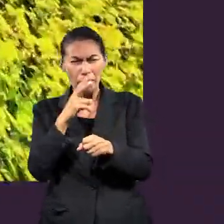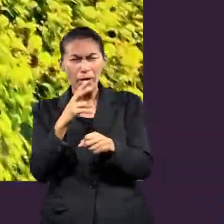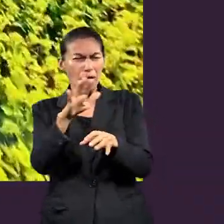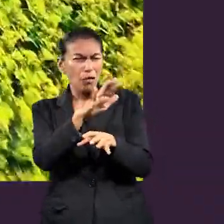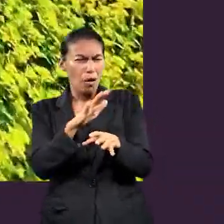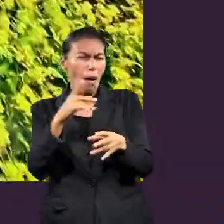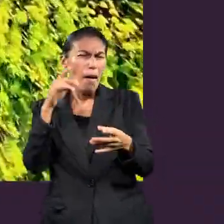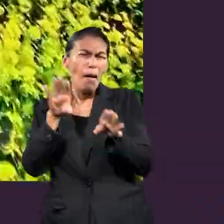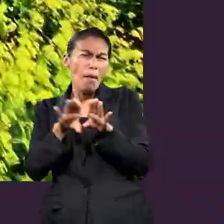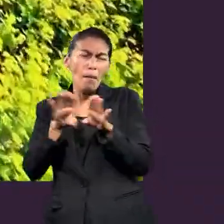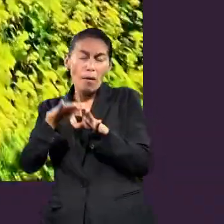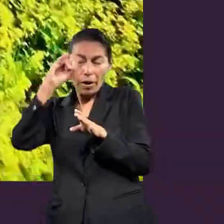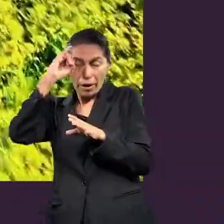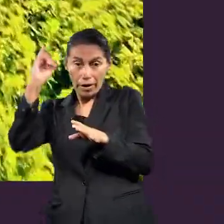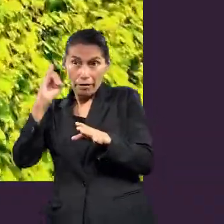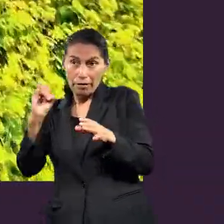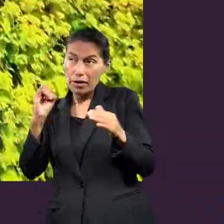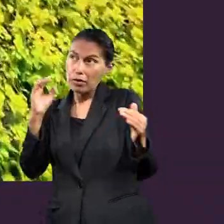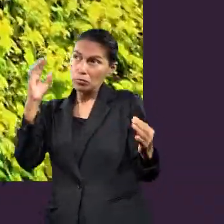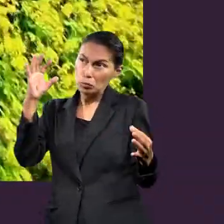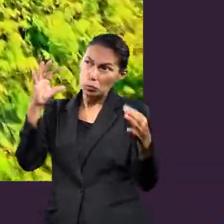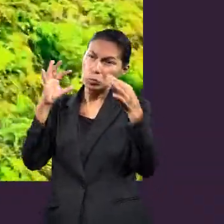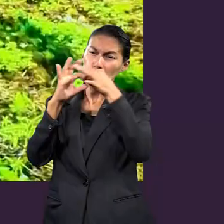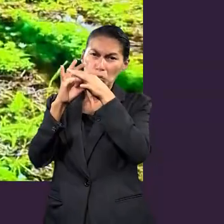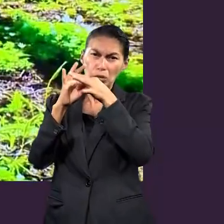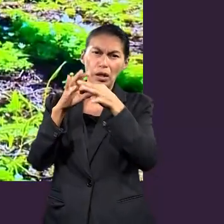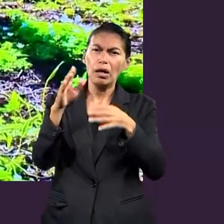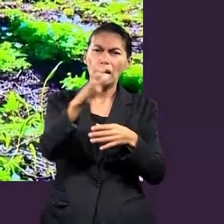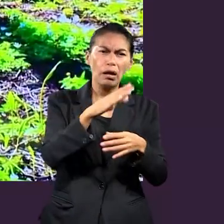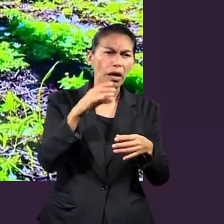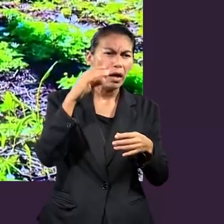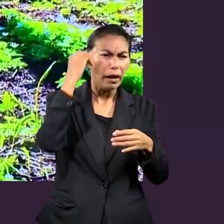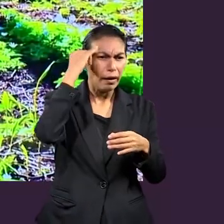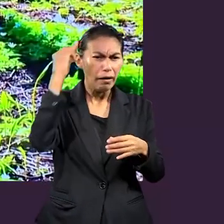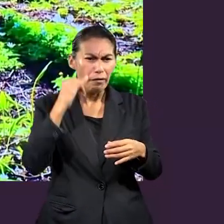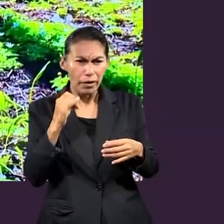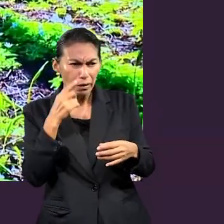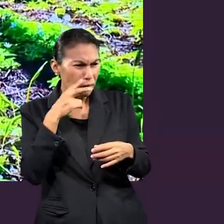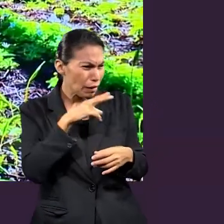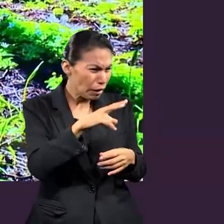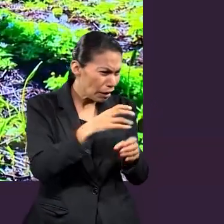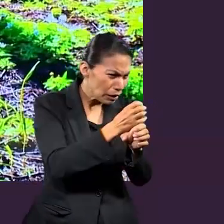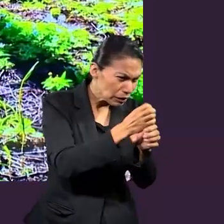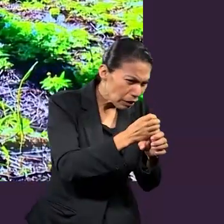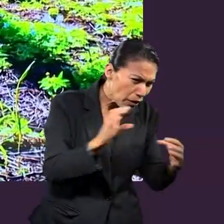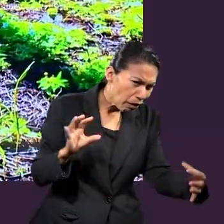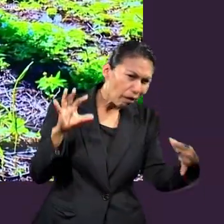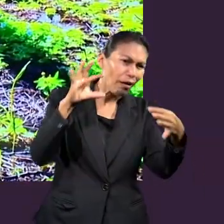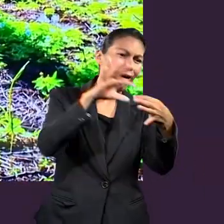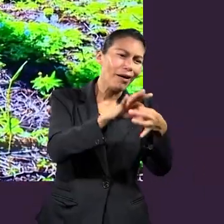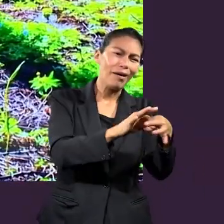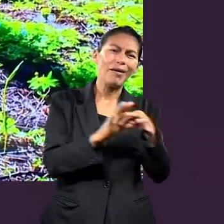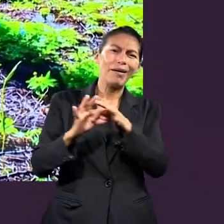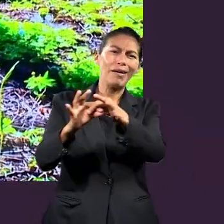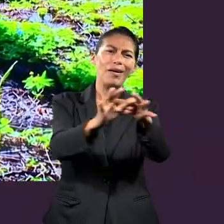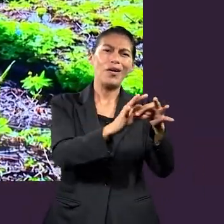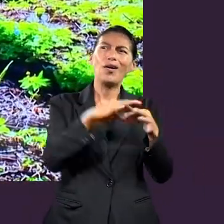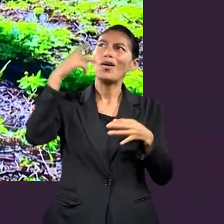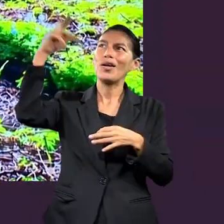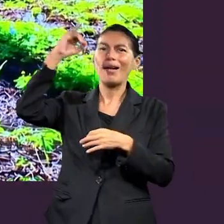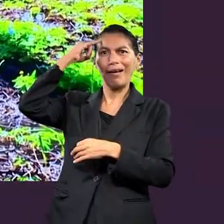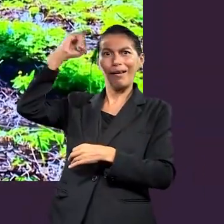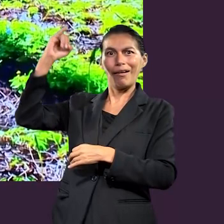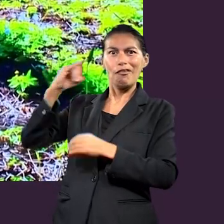ver con respeto a sus amos, pero invita a los amos a tratar con respeto y con dignidad a sus esclavos, porque todos somos